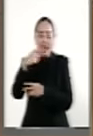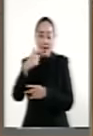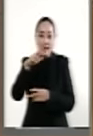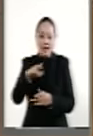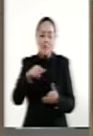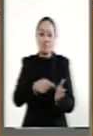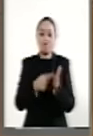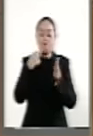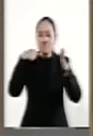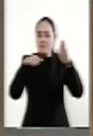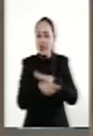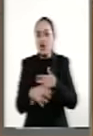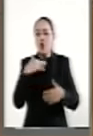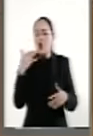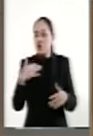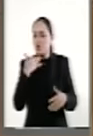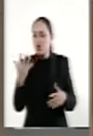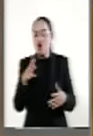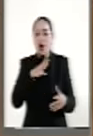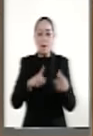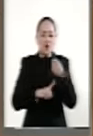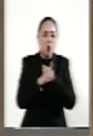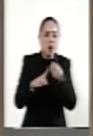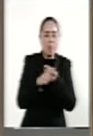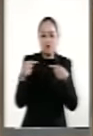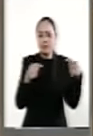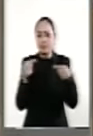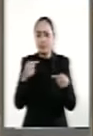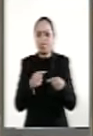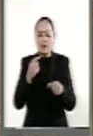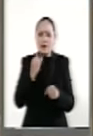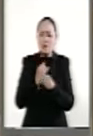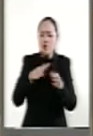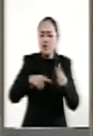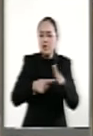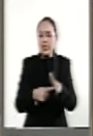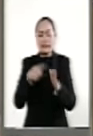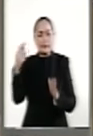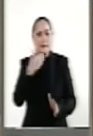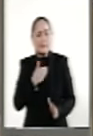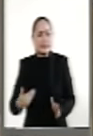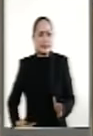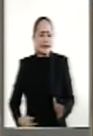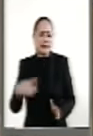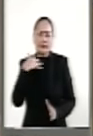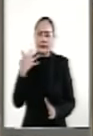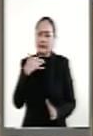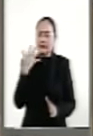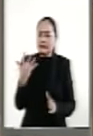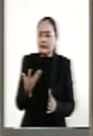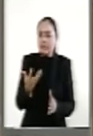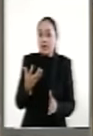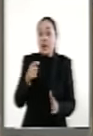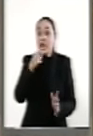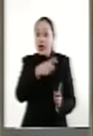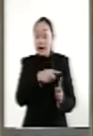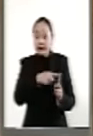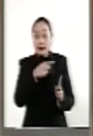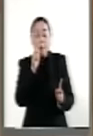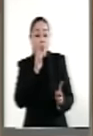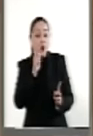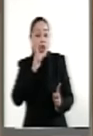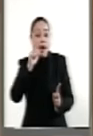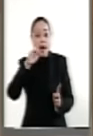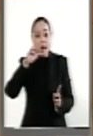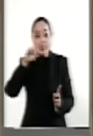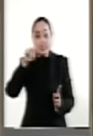la corrupción, el conflicto de interés, la impunidad de un presidente de la República. Lo hecho por Aristegui al frente de un grupo de jóvenes